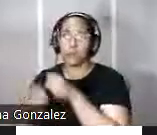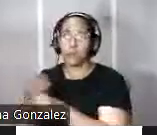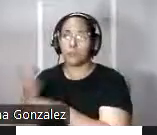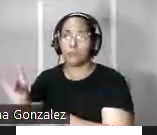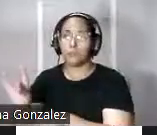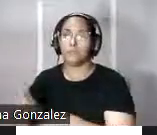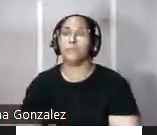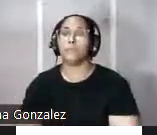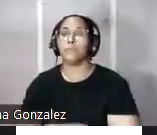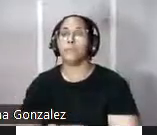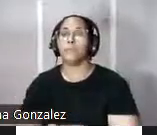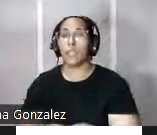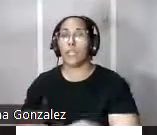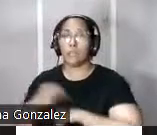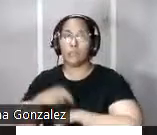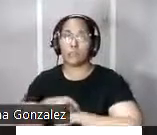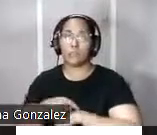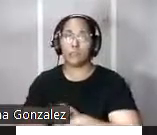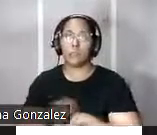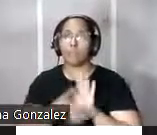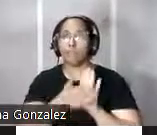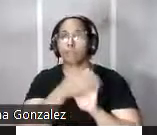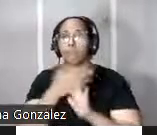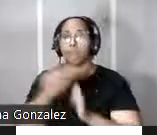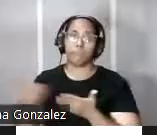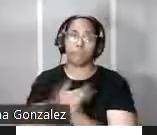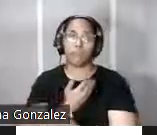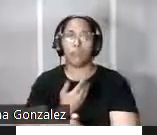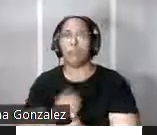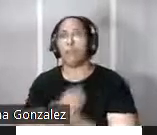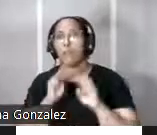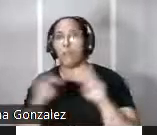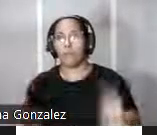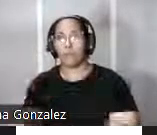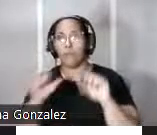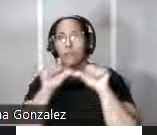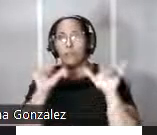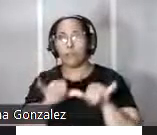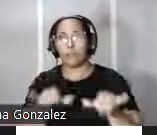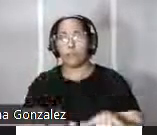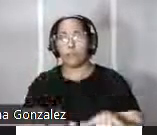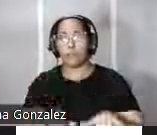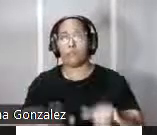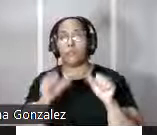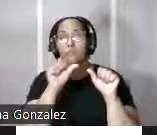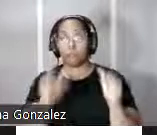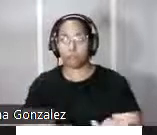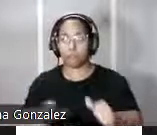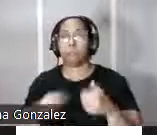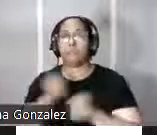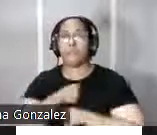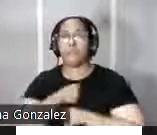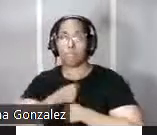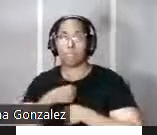es en ese momento cuando se desarrolla un nuevo modelo de arquitectura militar basado en las teorías de algunos